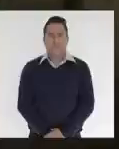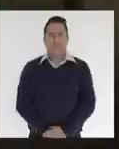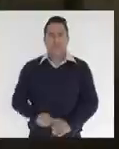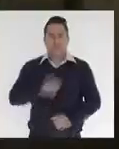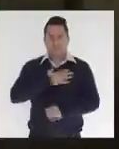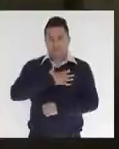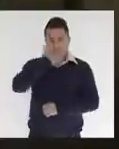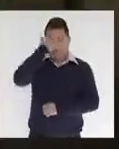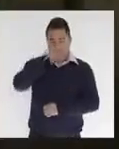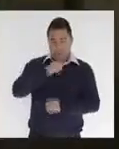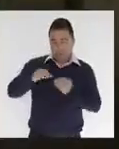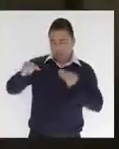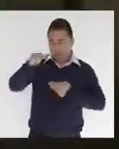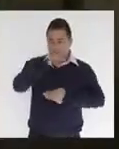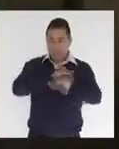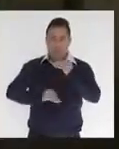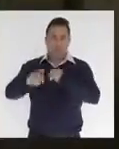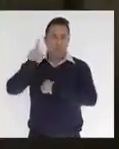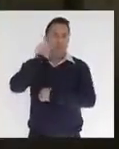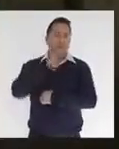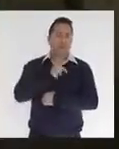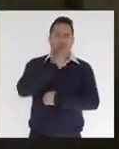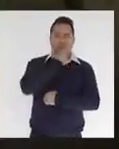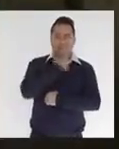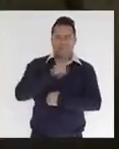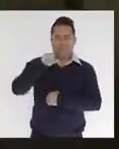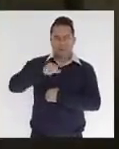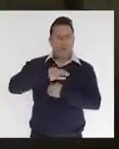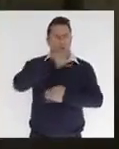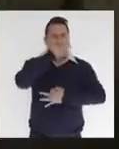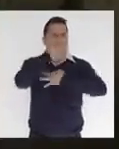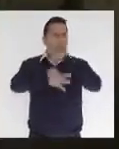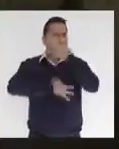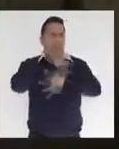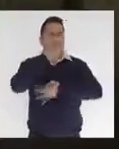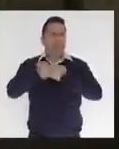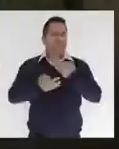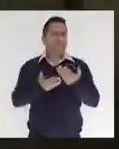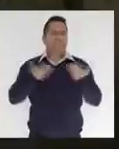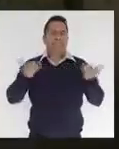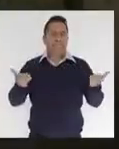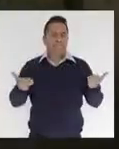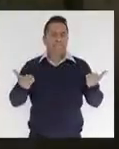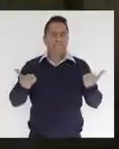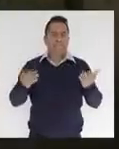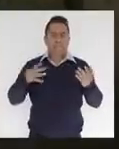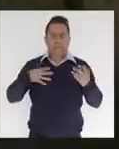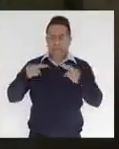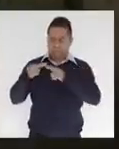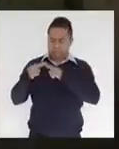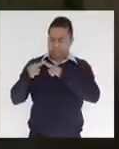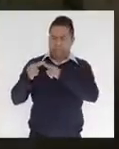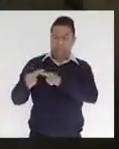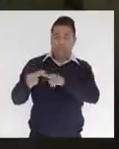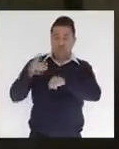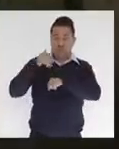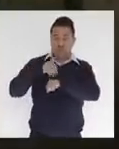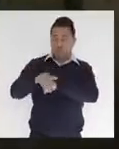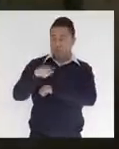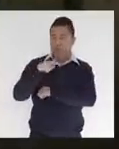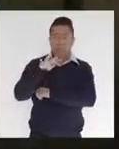Buenas noches a todas y a todos. El mensaje de esta noche es el mensaje número 19,